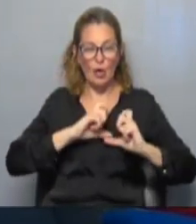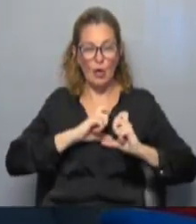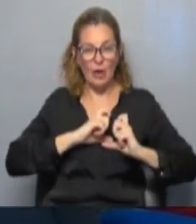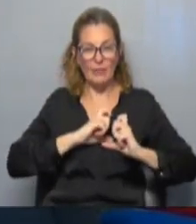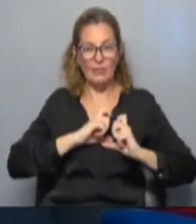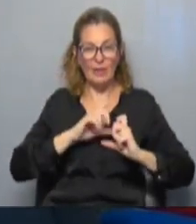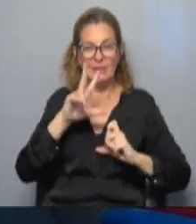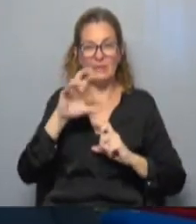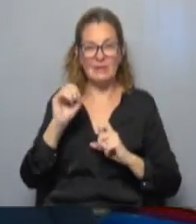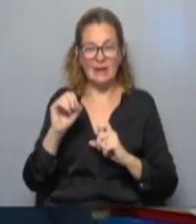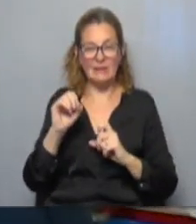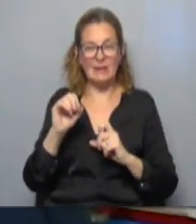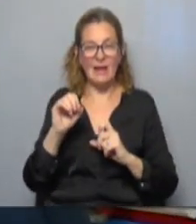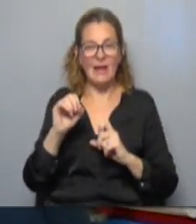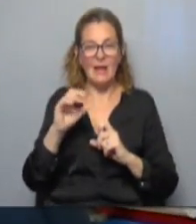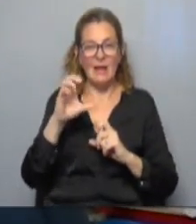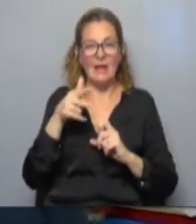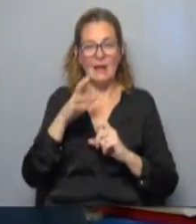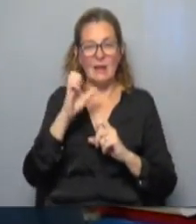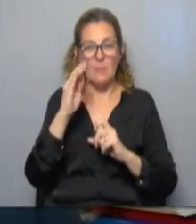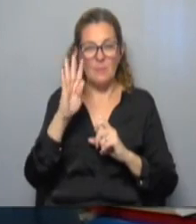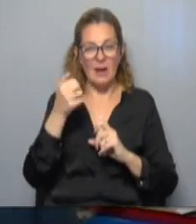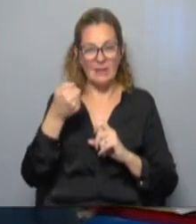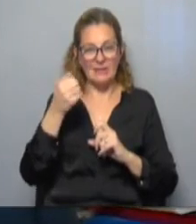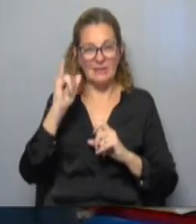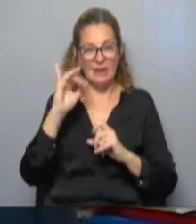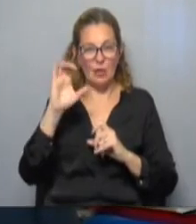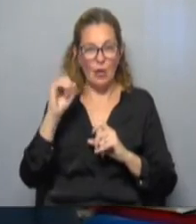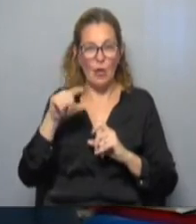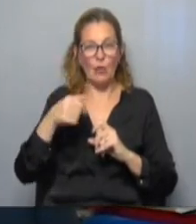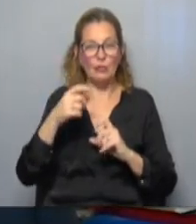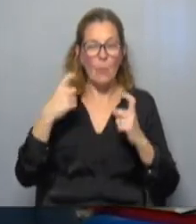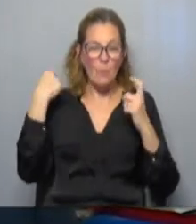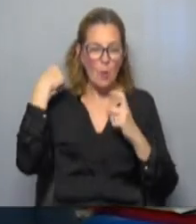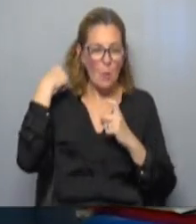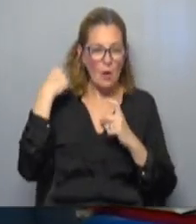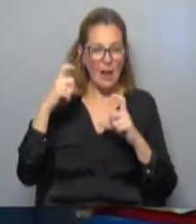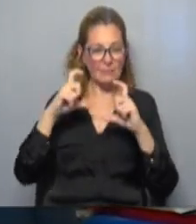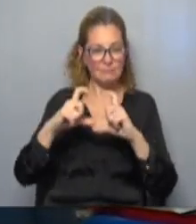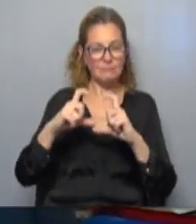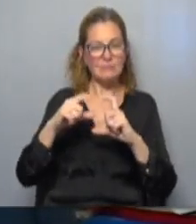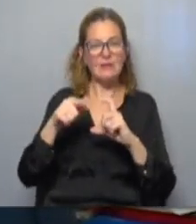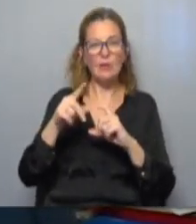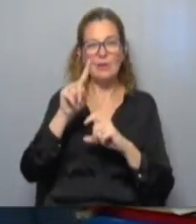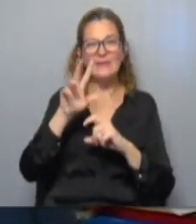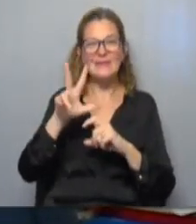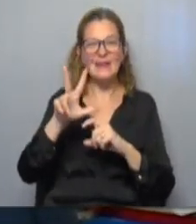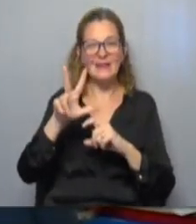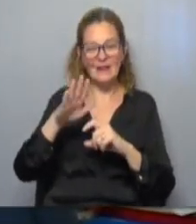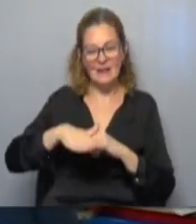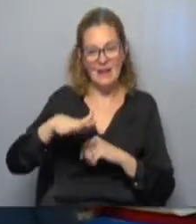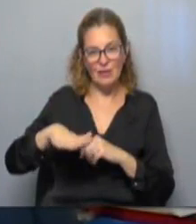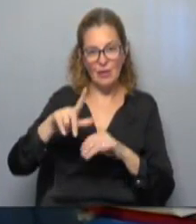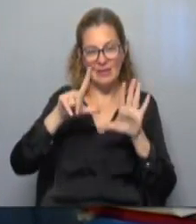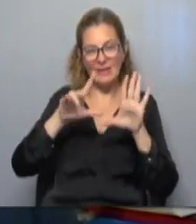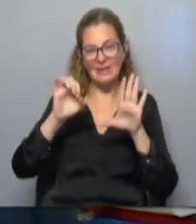30 esperan un trasplante hepático 30 esperan un trasplante pulmonar de ellos de todo este conjunto 13 son niños y hay